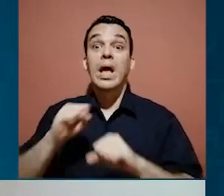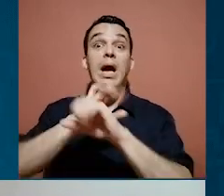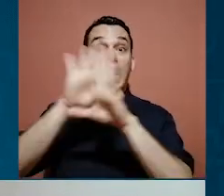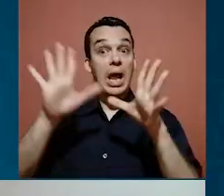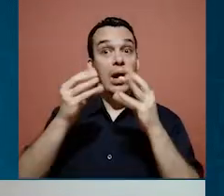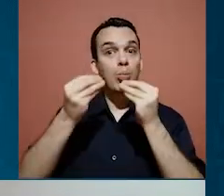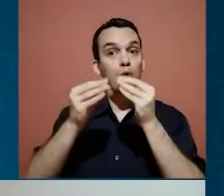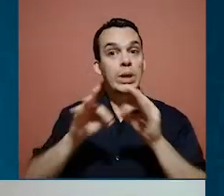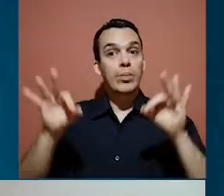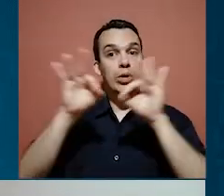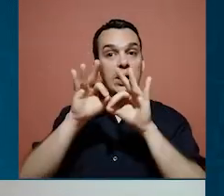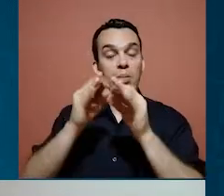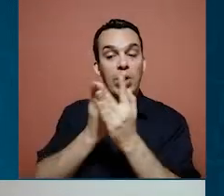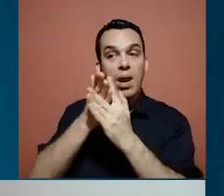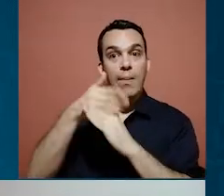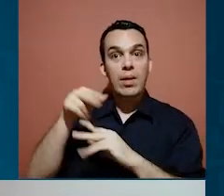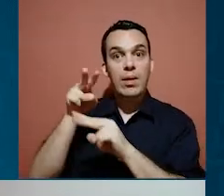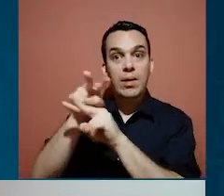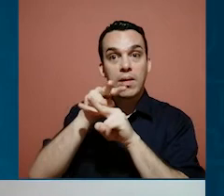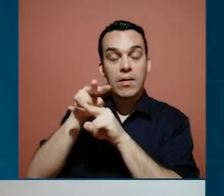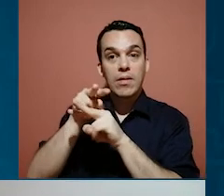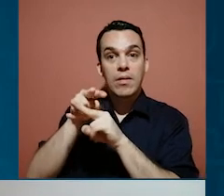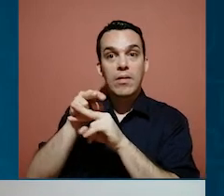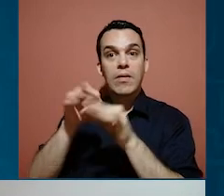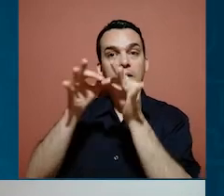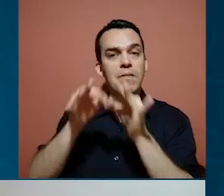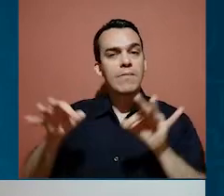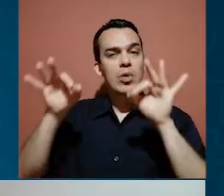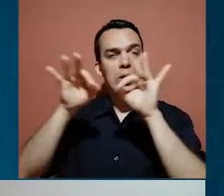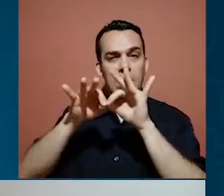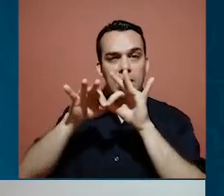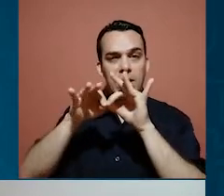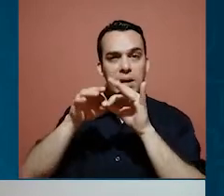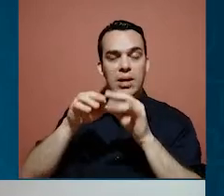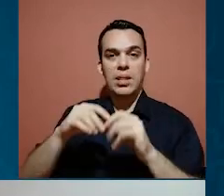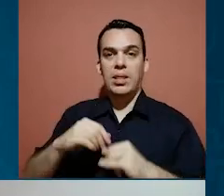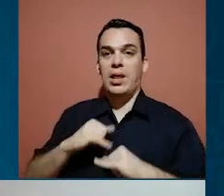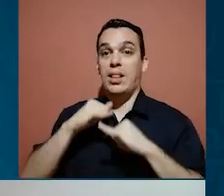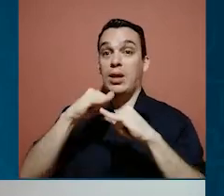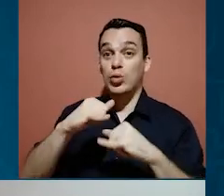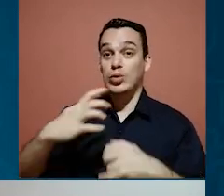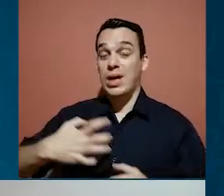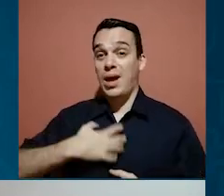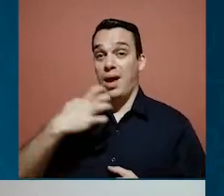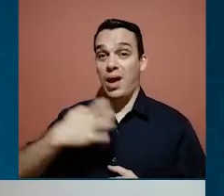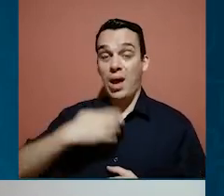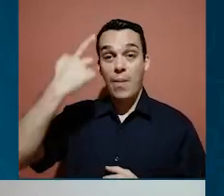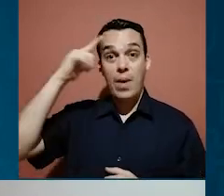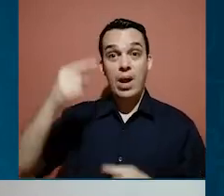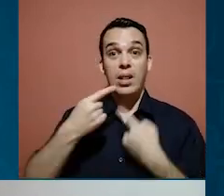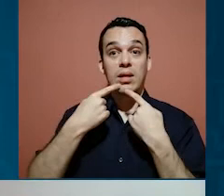Claro, muy importante. Es el medio oficial de denuncia, queja que tiene la municipalidad, para poder